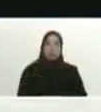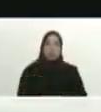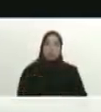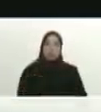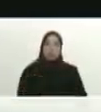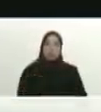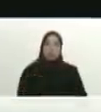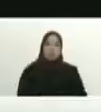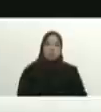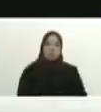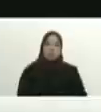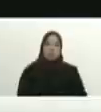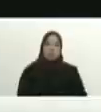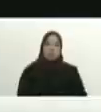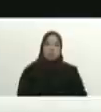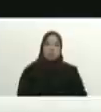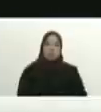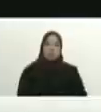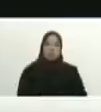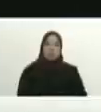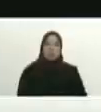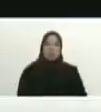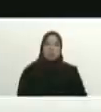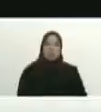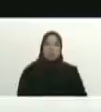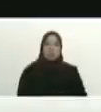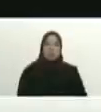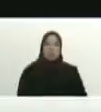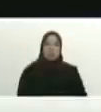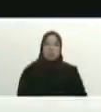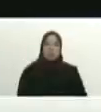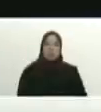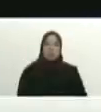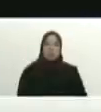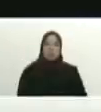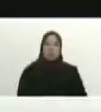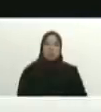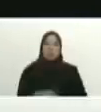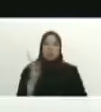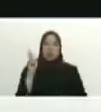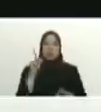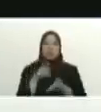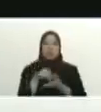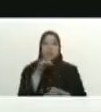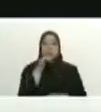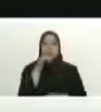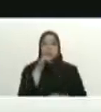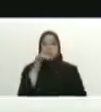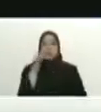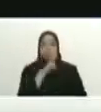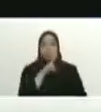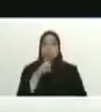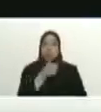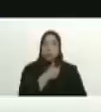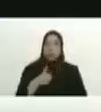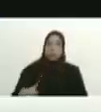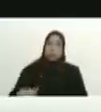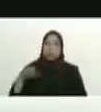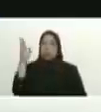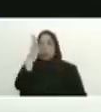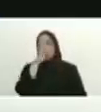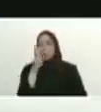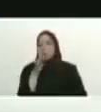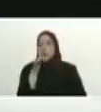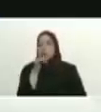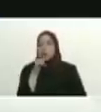hicimos una reunión con los equipos de trabajo allí estuvo presente el vicepresidente de Brasil Gerardo